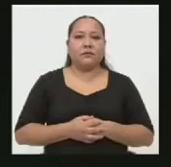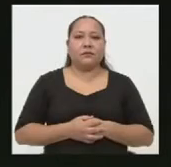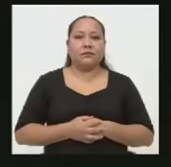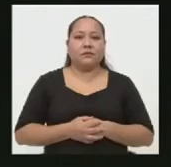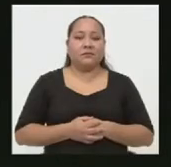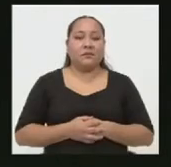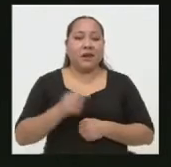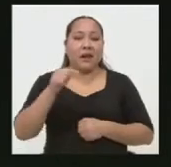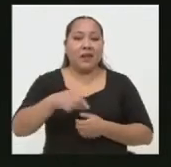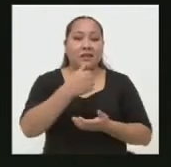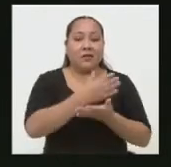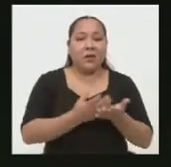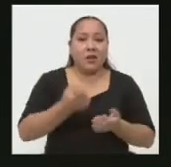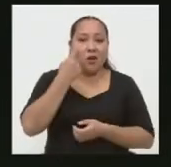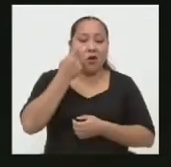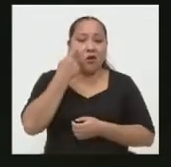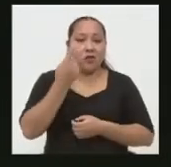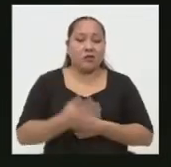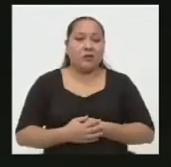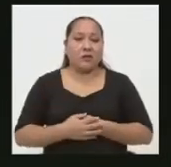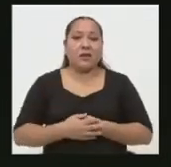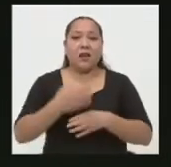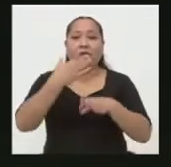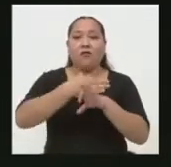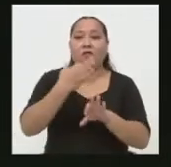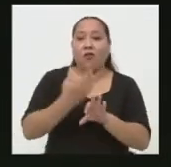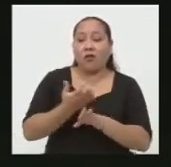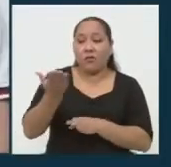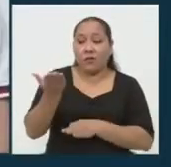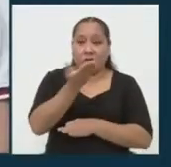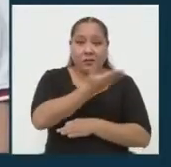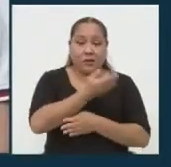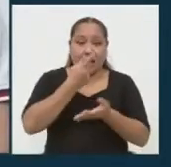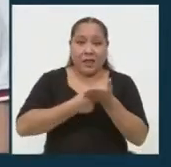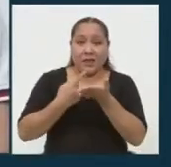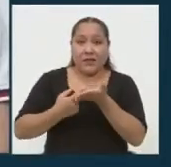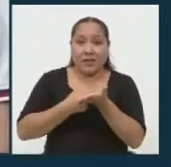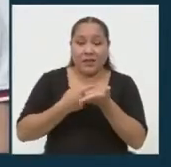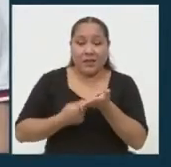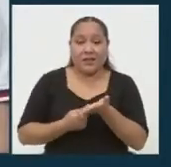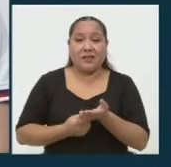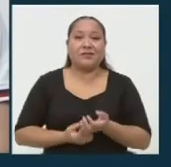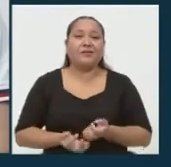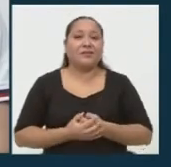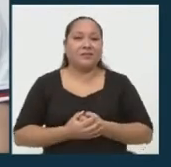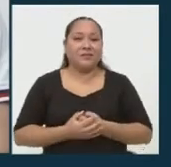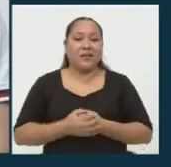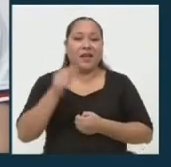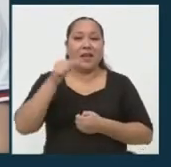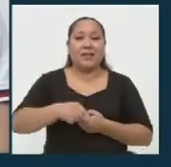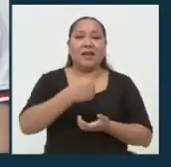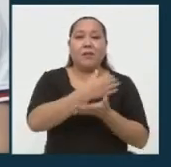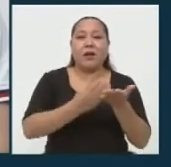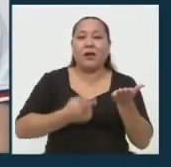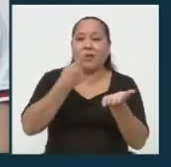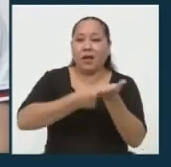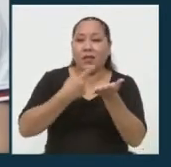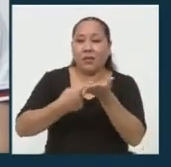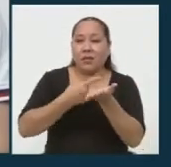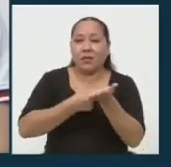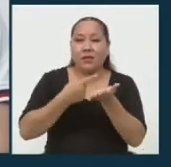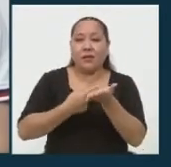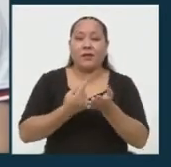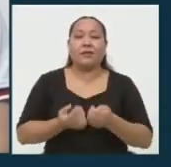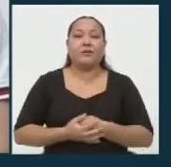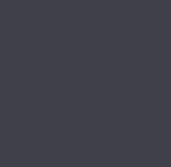En este bloque conoceremos las destrezas que tienen los candidatos al Parlamento para debatir. Este es el segmento